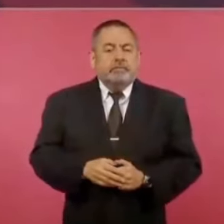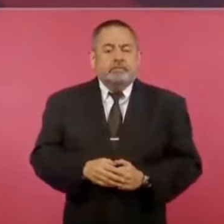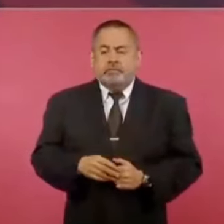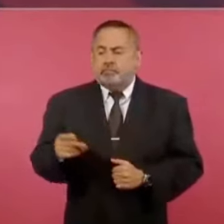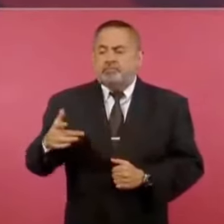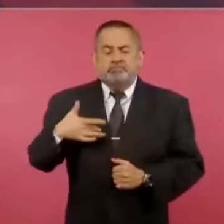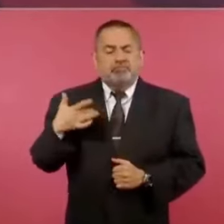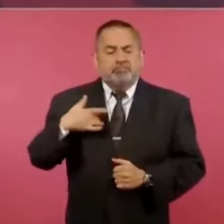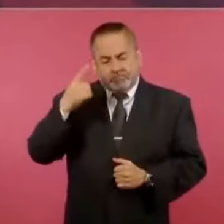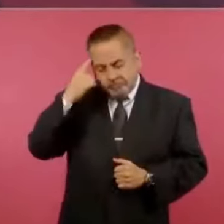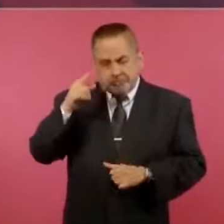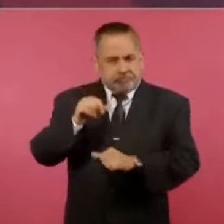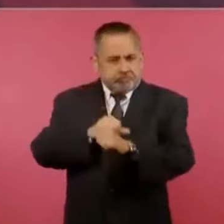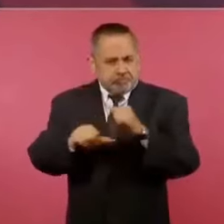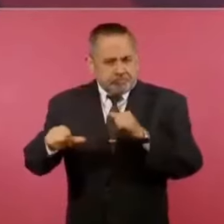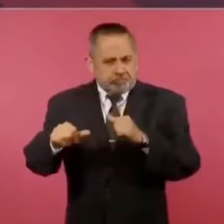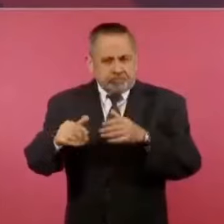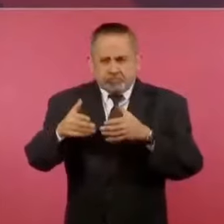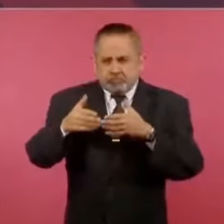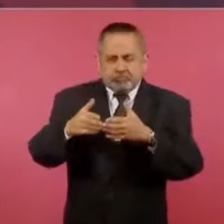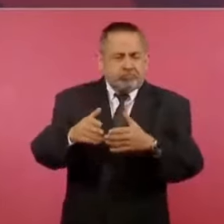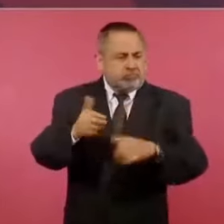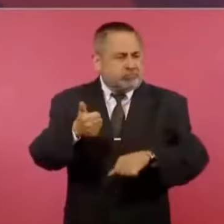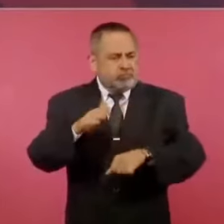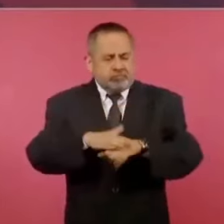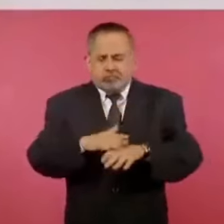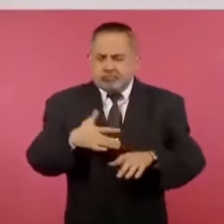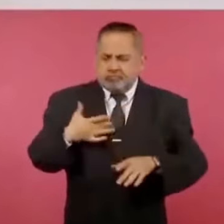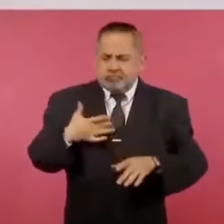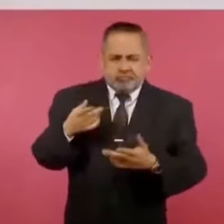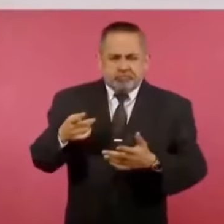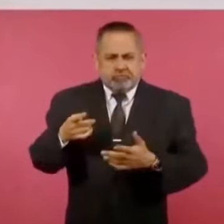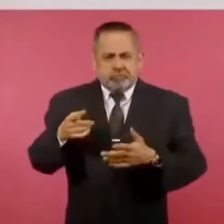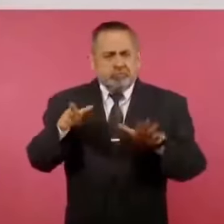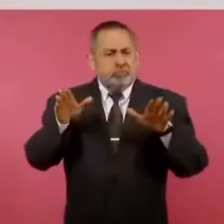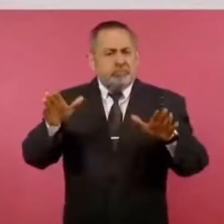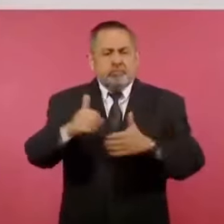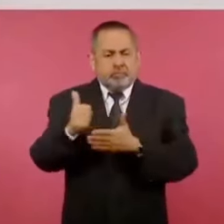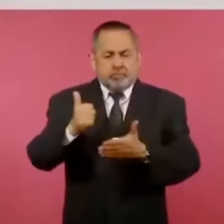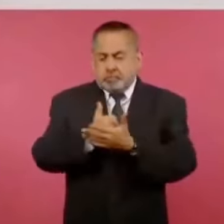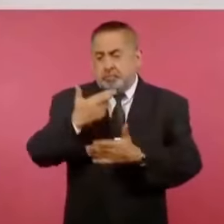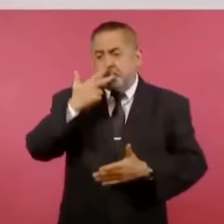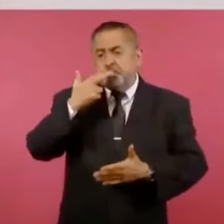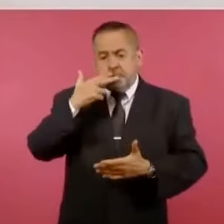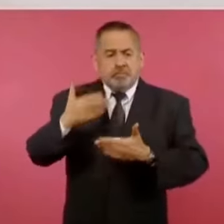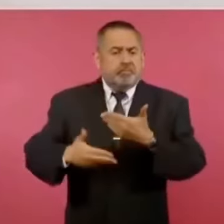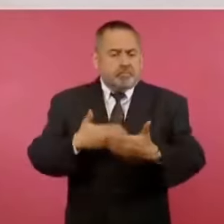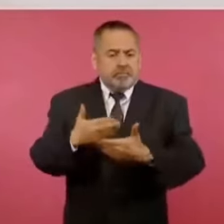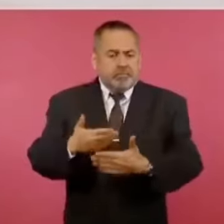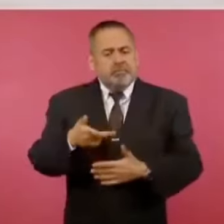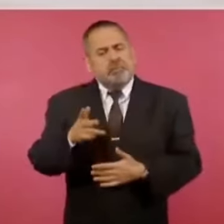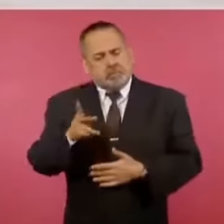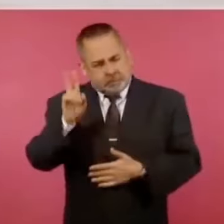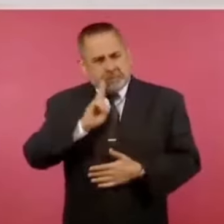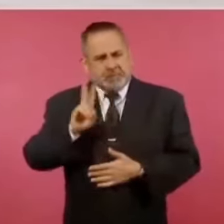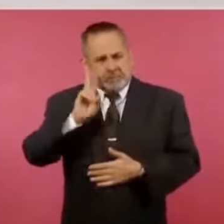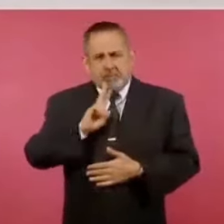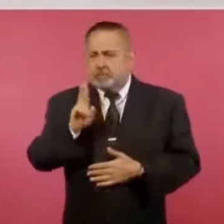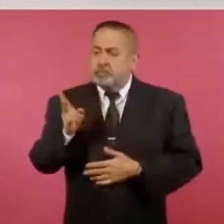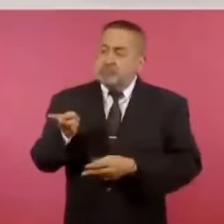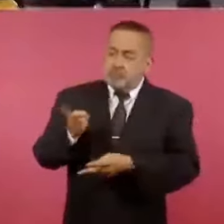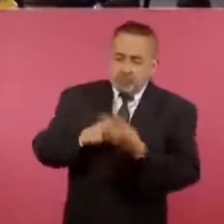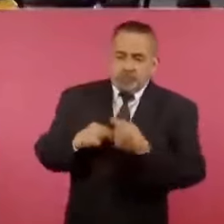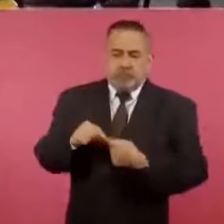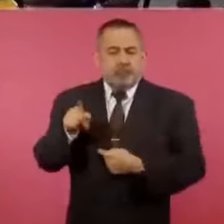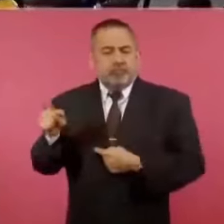sintieron el cambio en el manejo, en la administración del aeropuerto de la ciudad, pero sería bueno que con